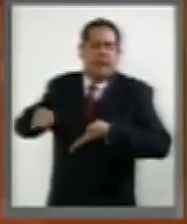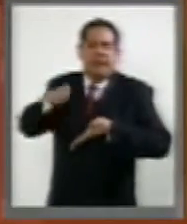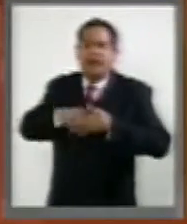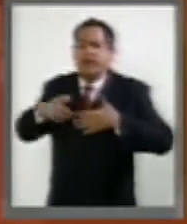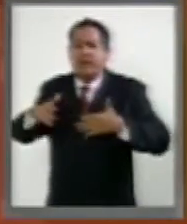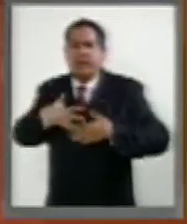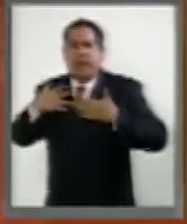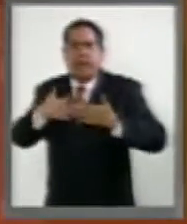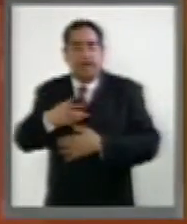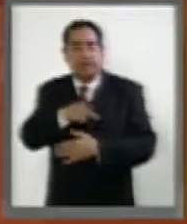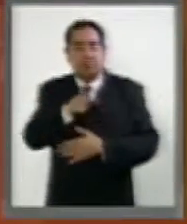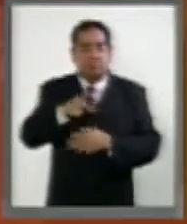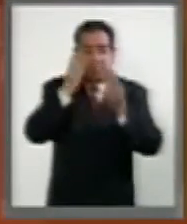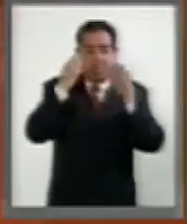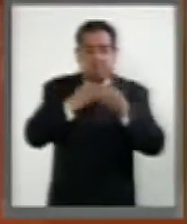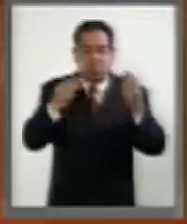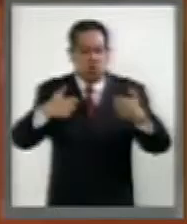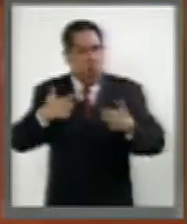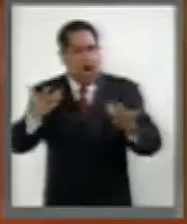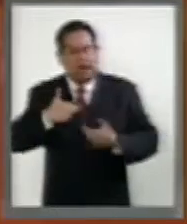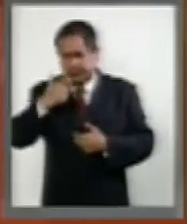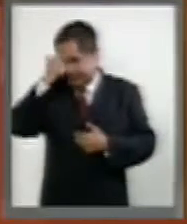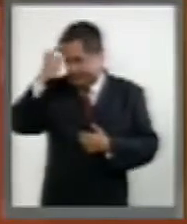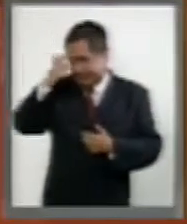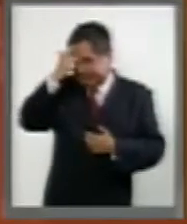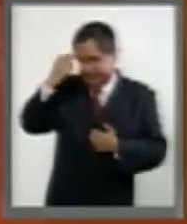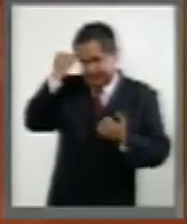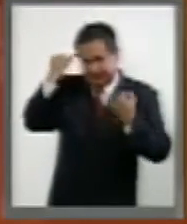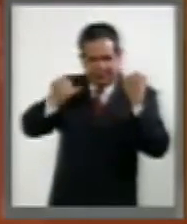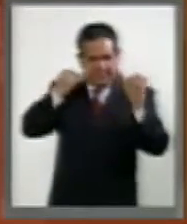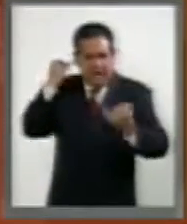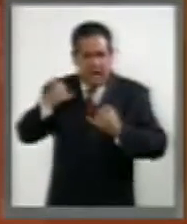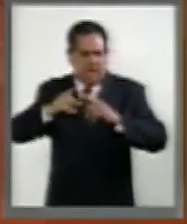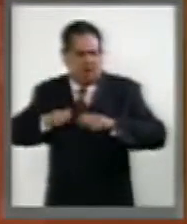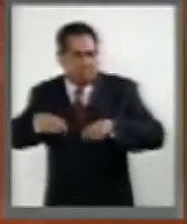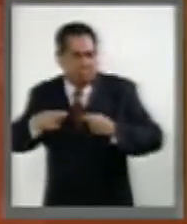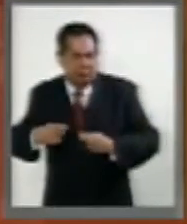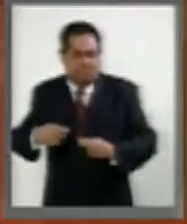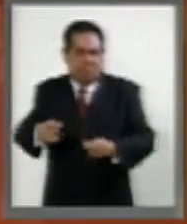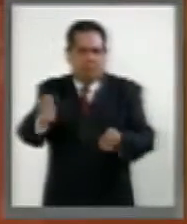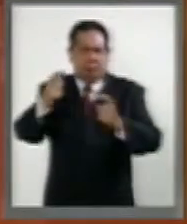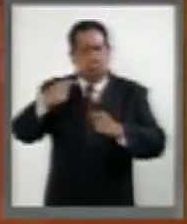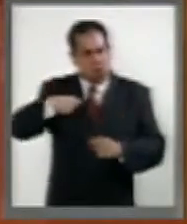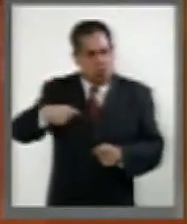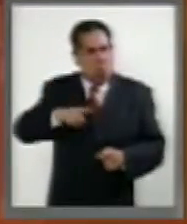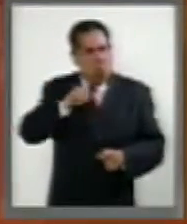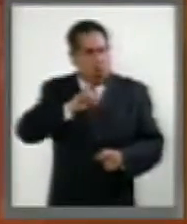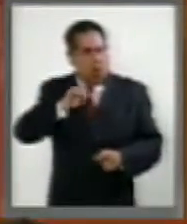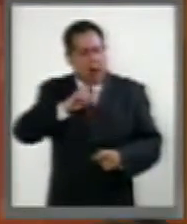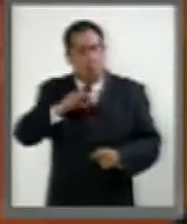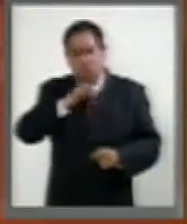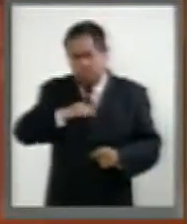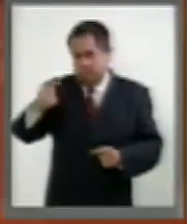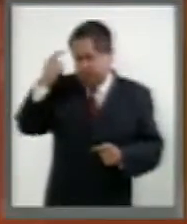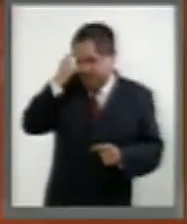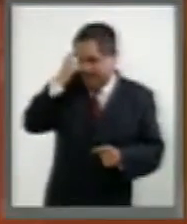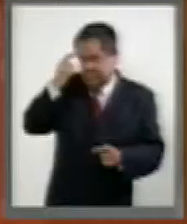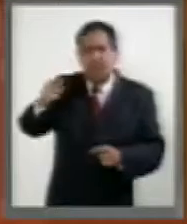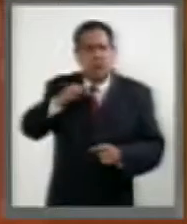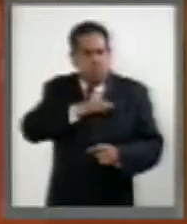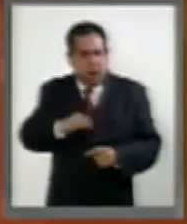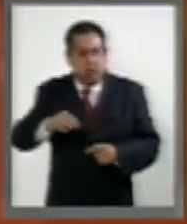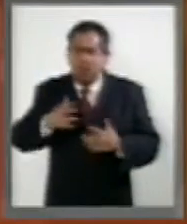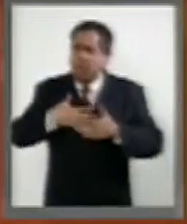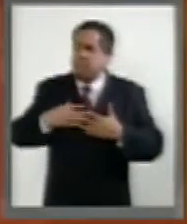de construir, de crear, de dejar un testimonio de lo que una mujer piensa, de cómo puede